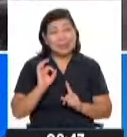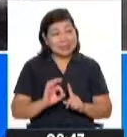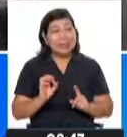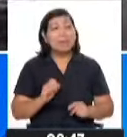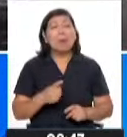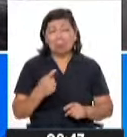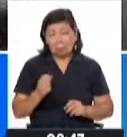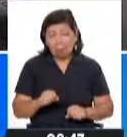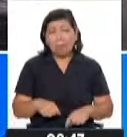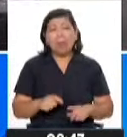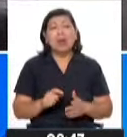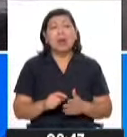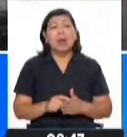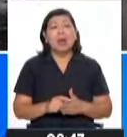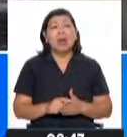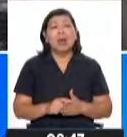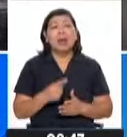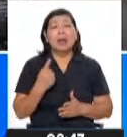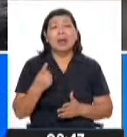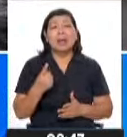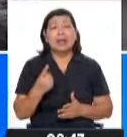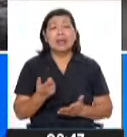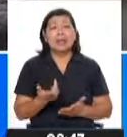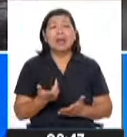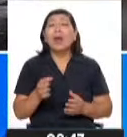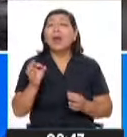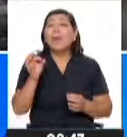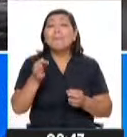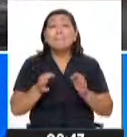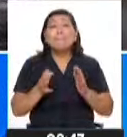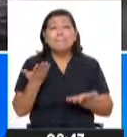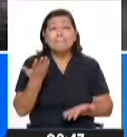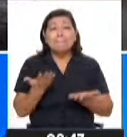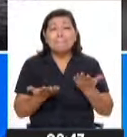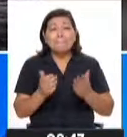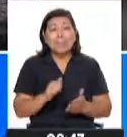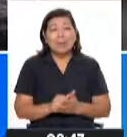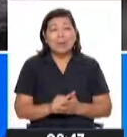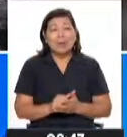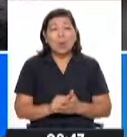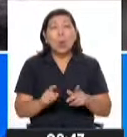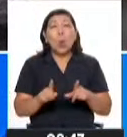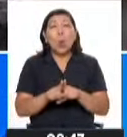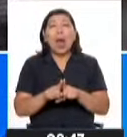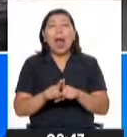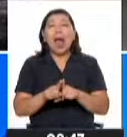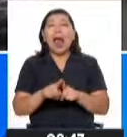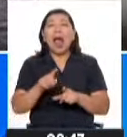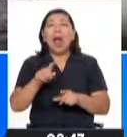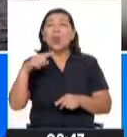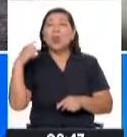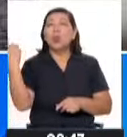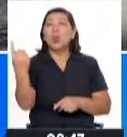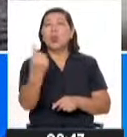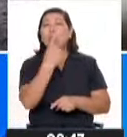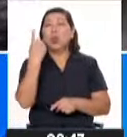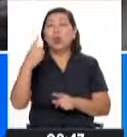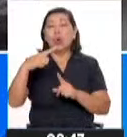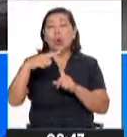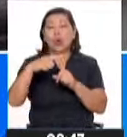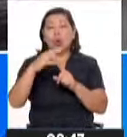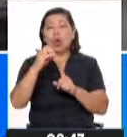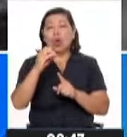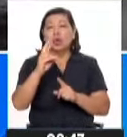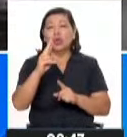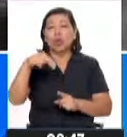sí común. Es básicamente un fenómeno meteorológico parecido a un tornado. Básicamente es un tornado lo que tiene lugar